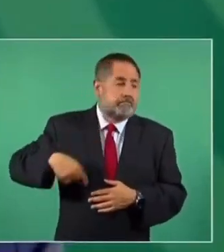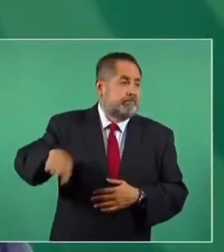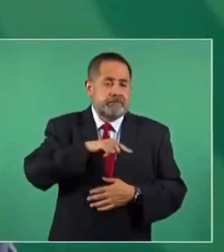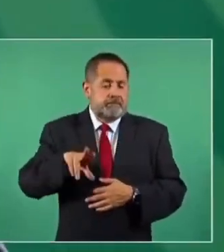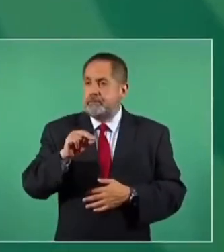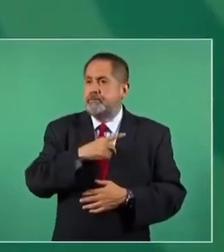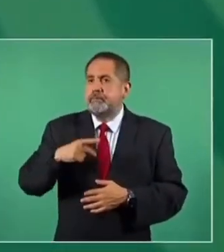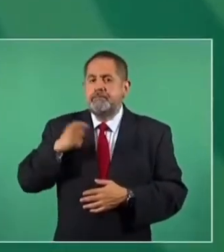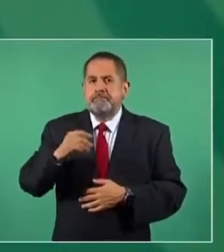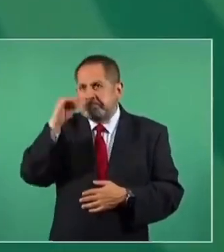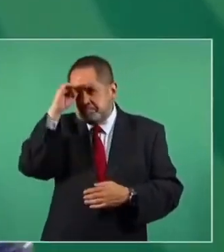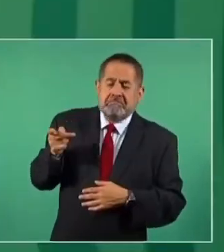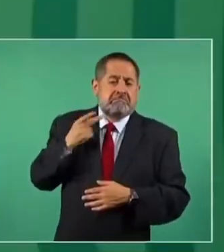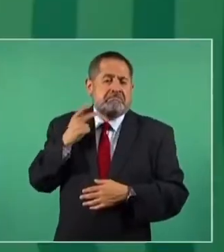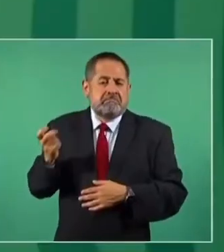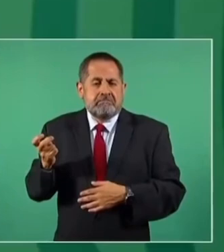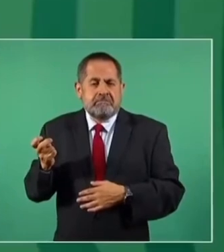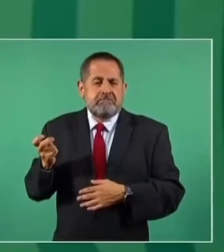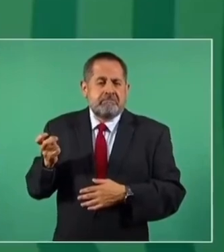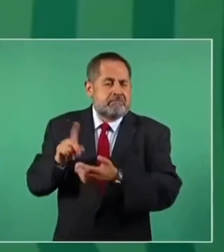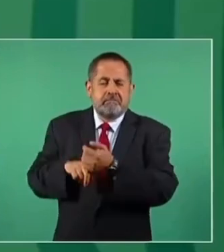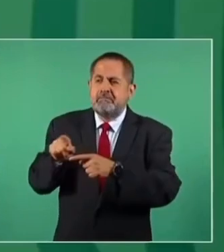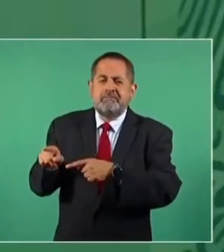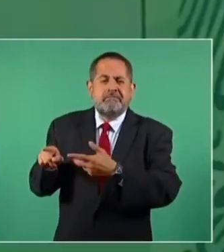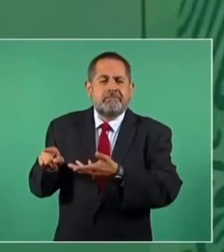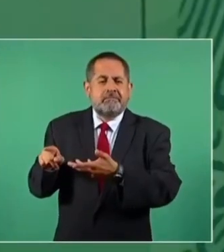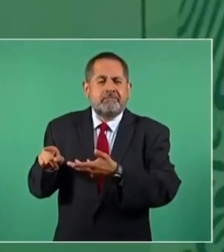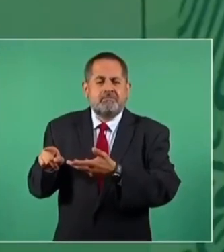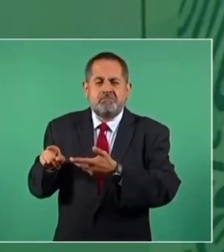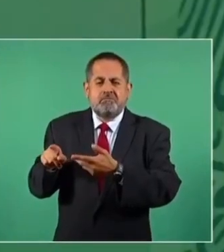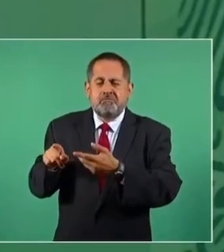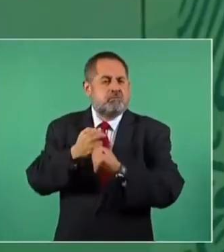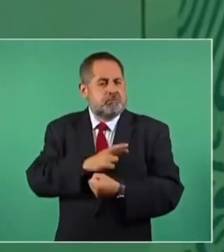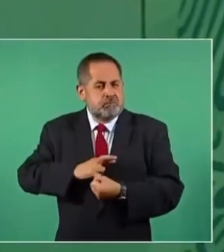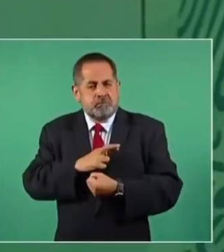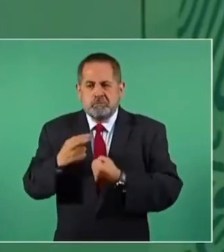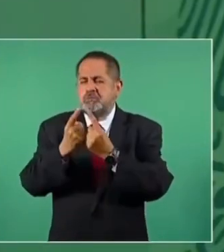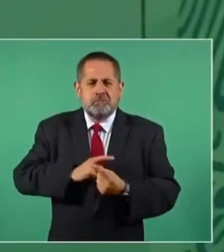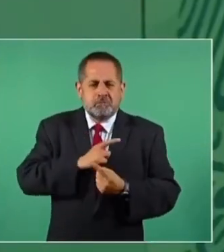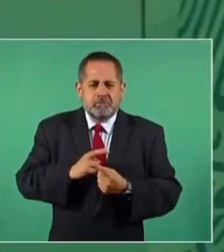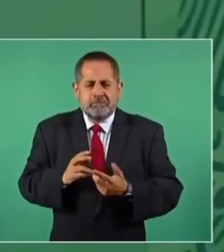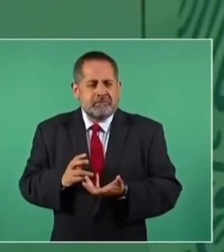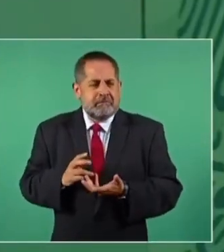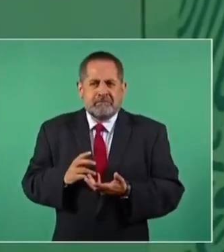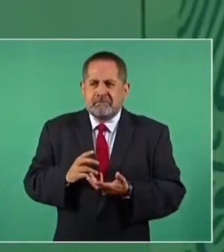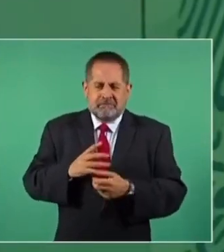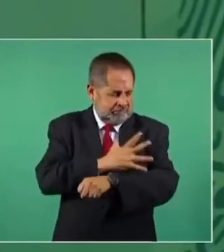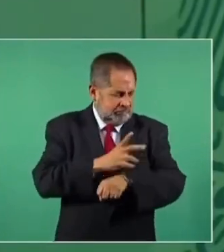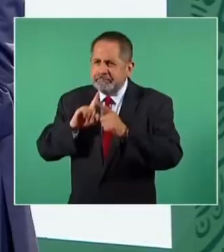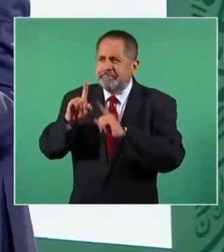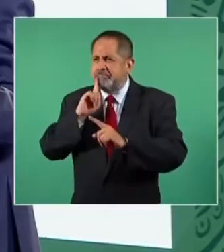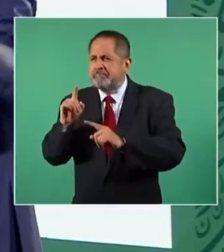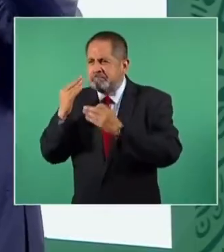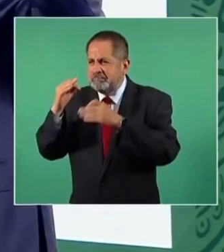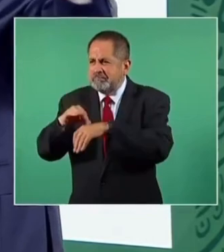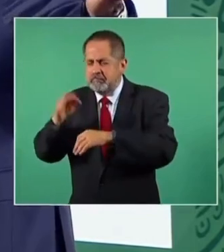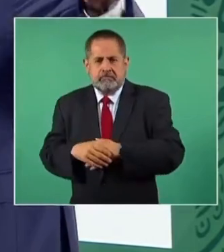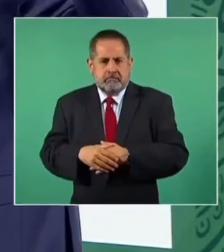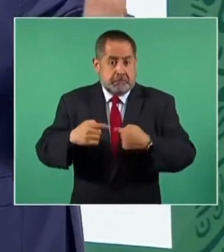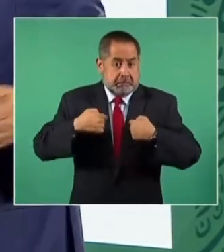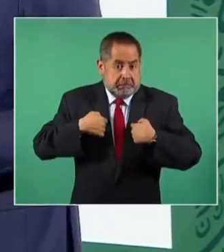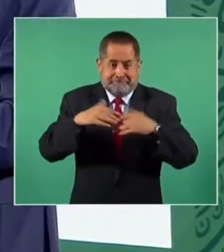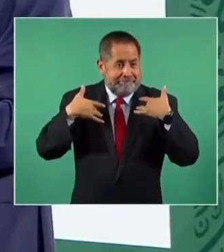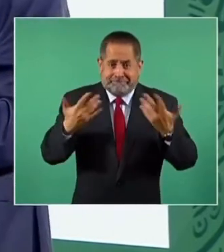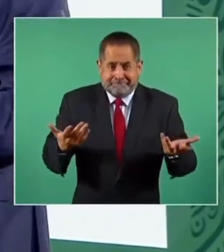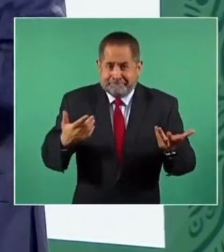pensando que la política es encaramarse en cargos, sin escrúpulos morales de ninguna índole. Yo no tengo nada que ver.